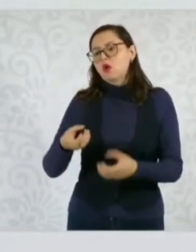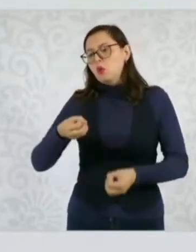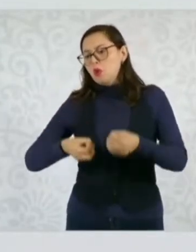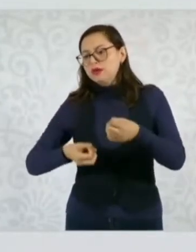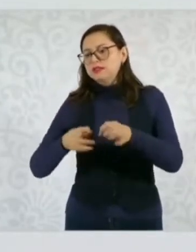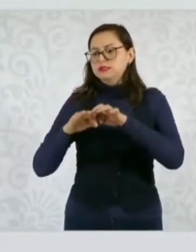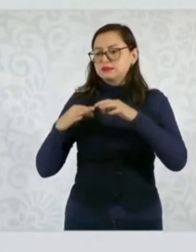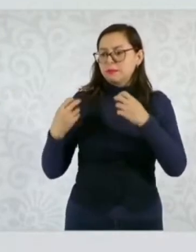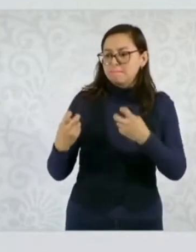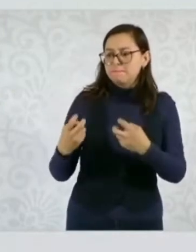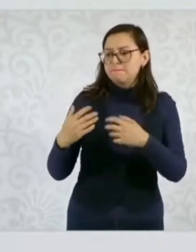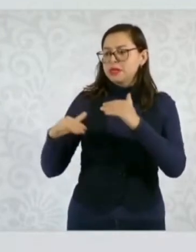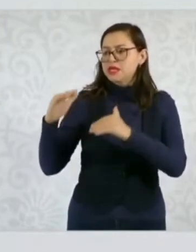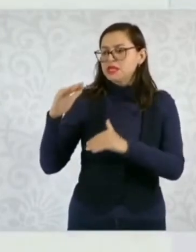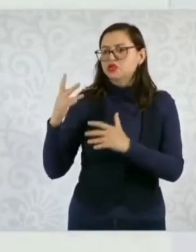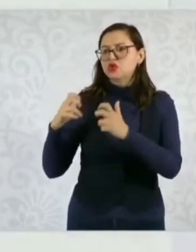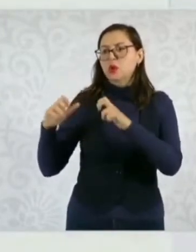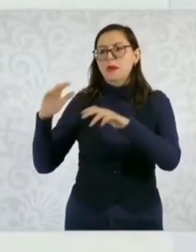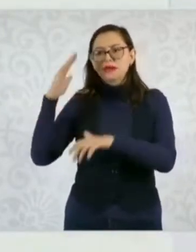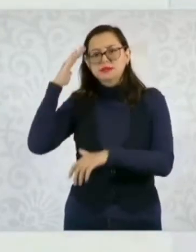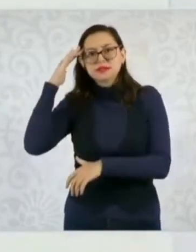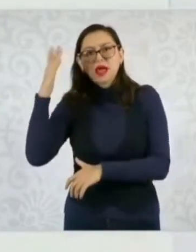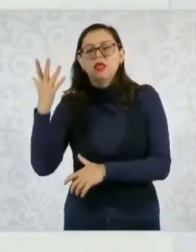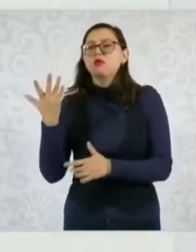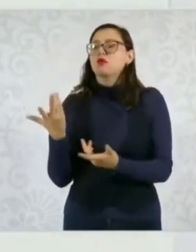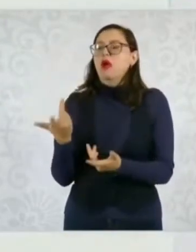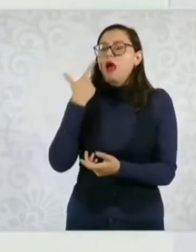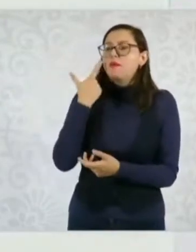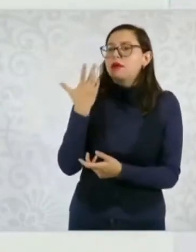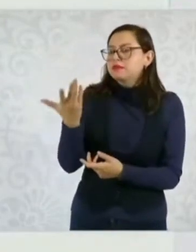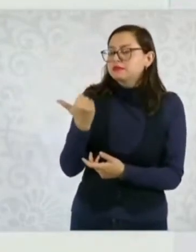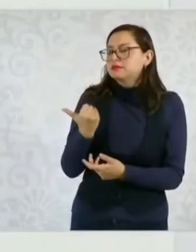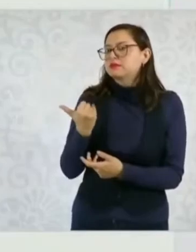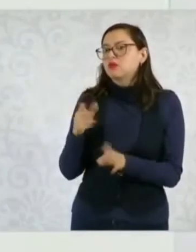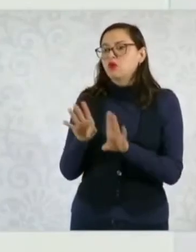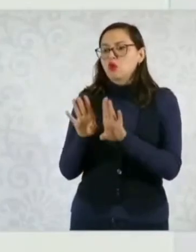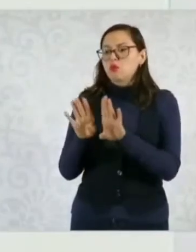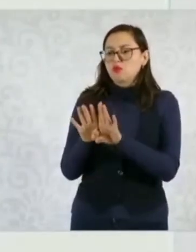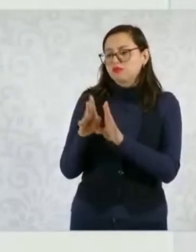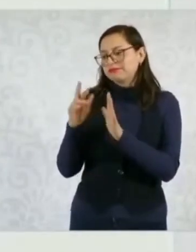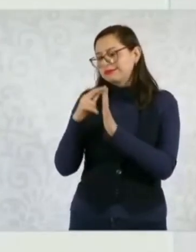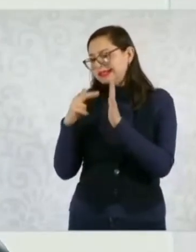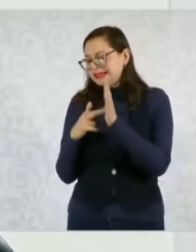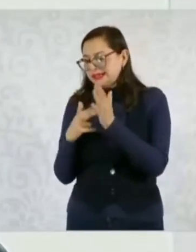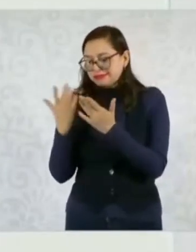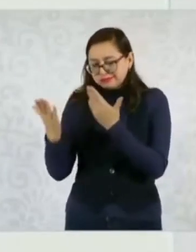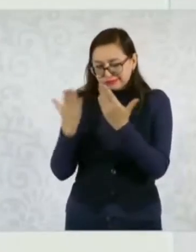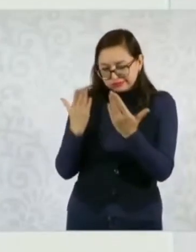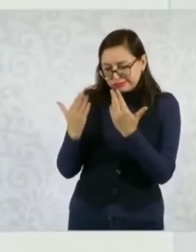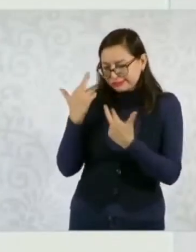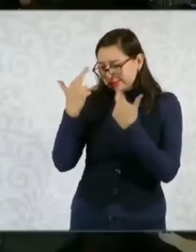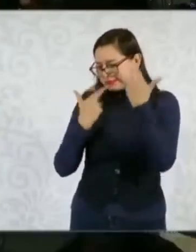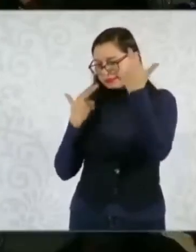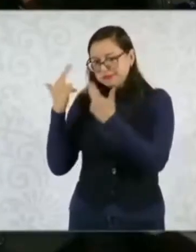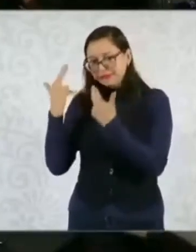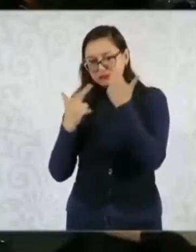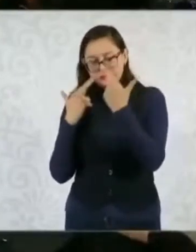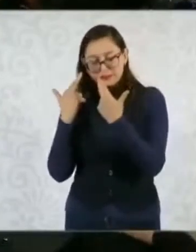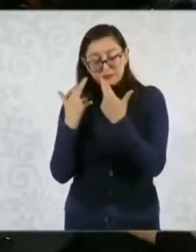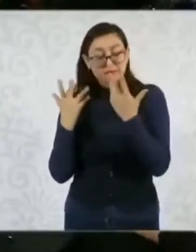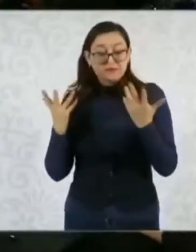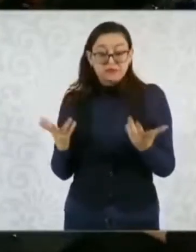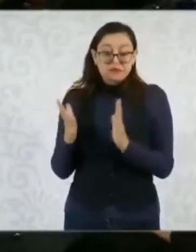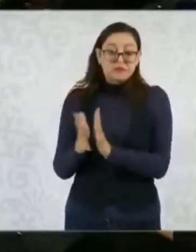ministro, sea magistrado y los requisitos que tienen que cumplir. Entonces, se abrió una convocatoria única.